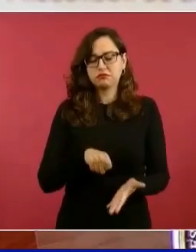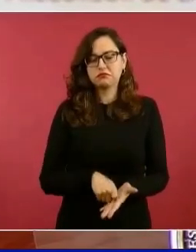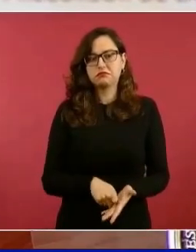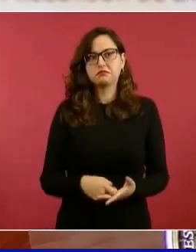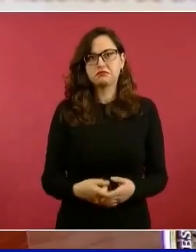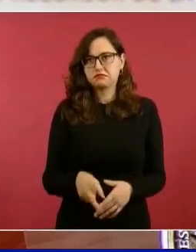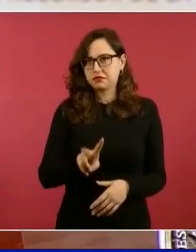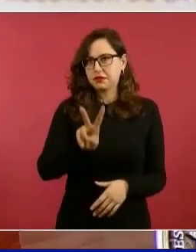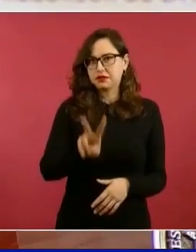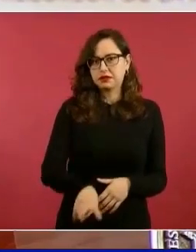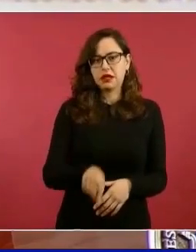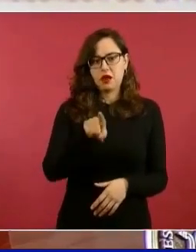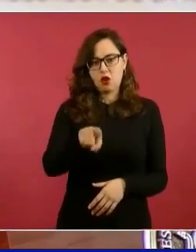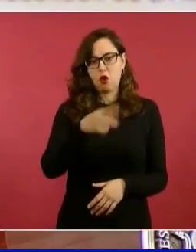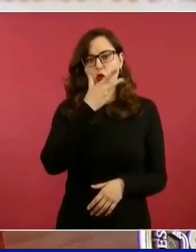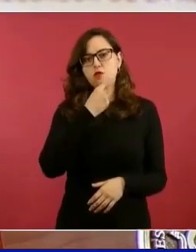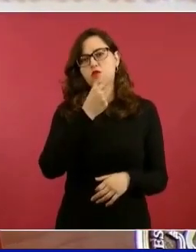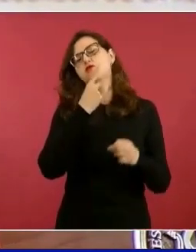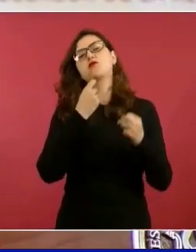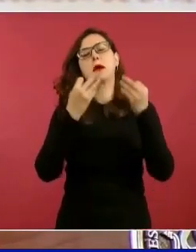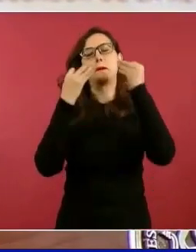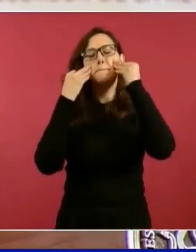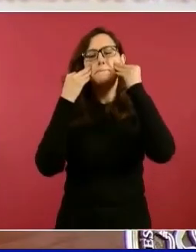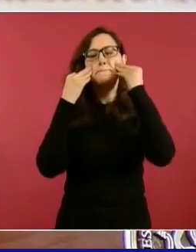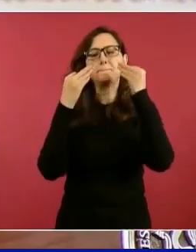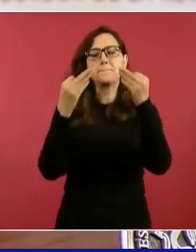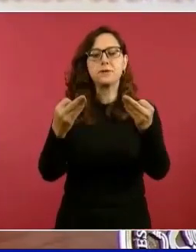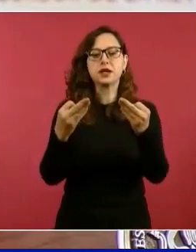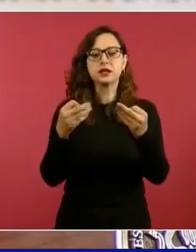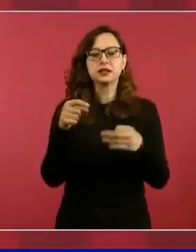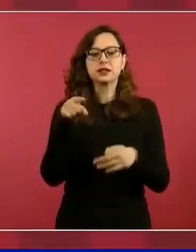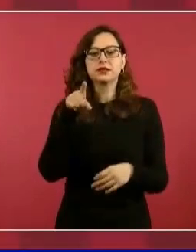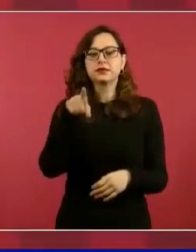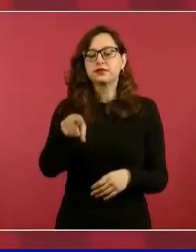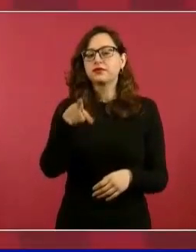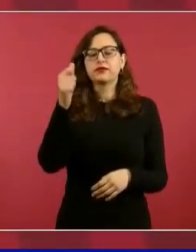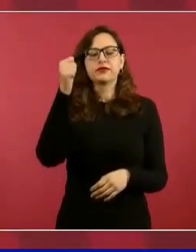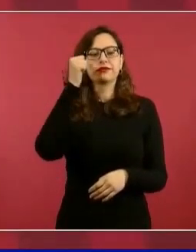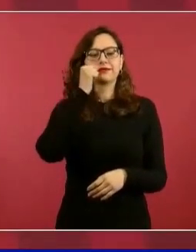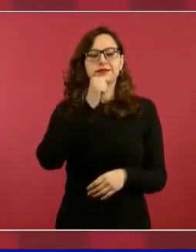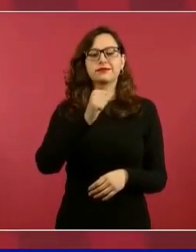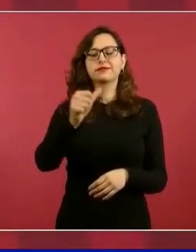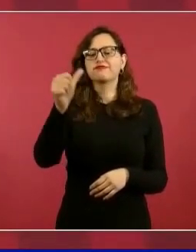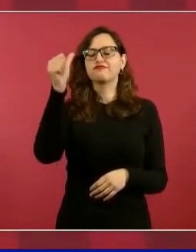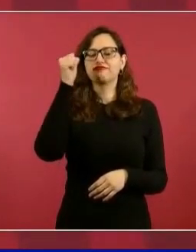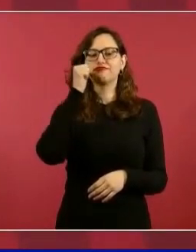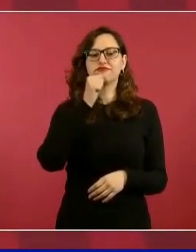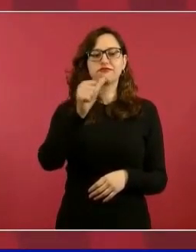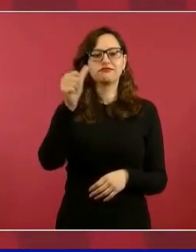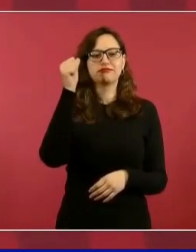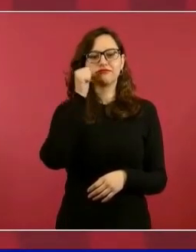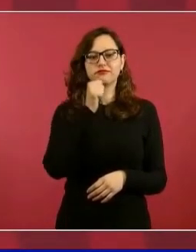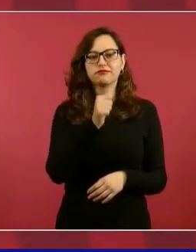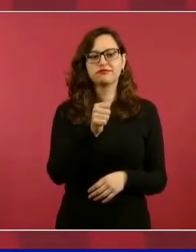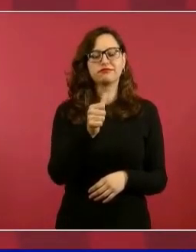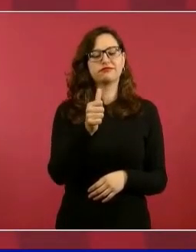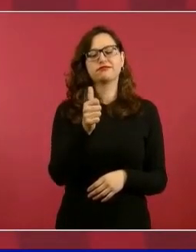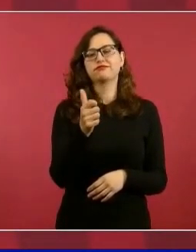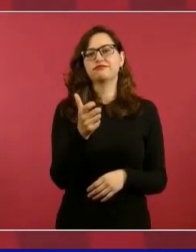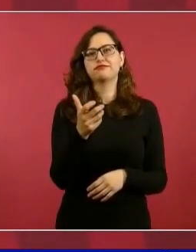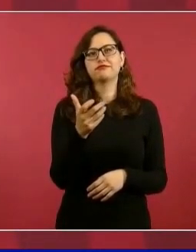siempre le metía mano a todos los